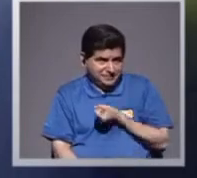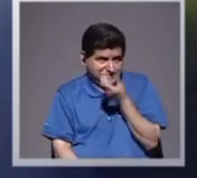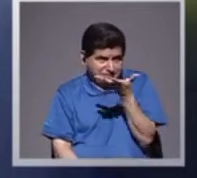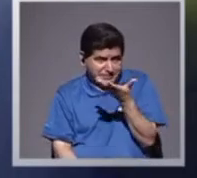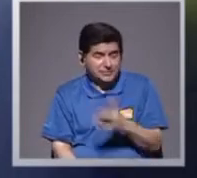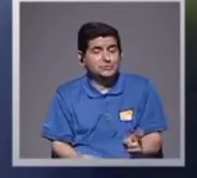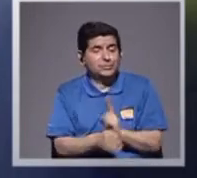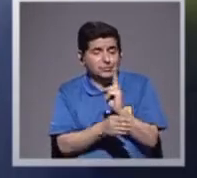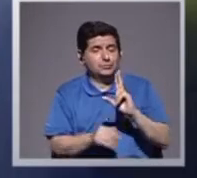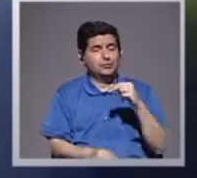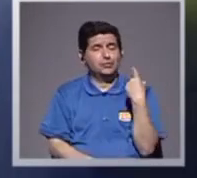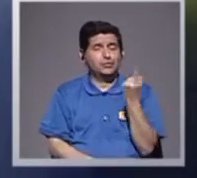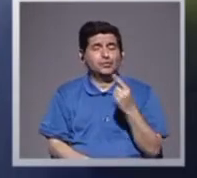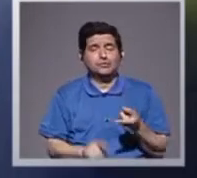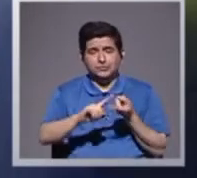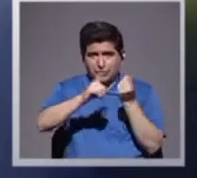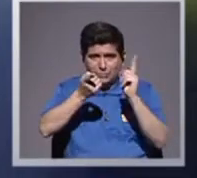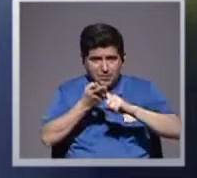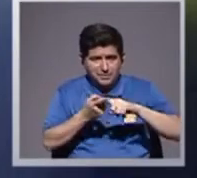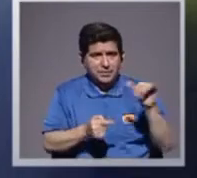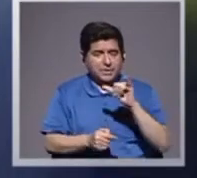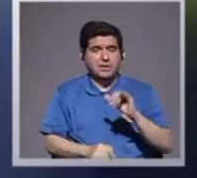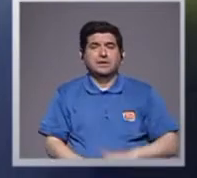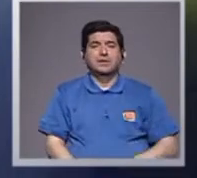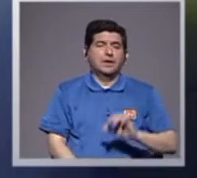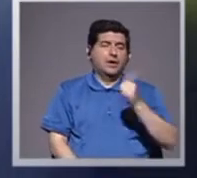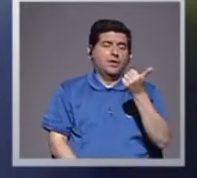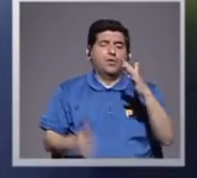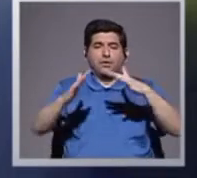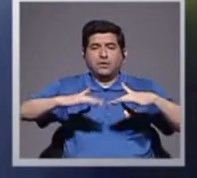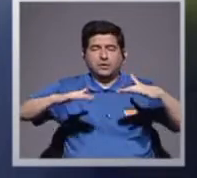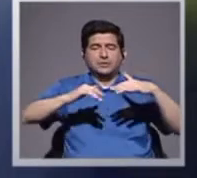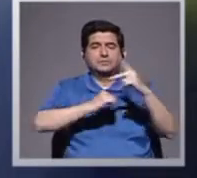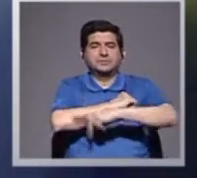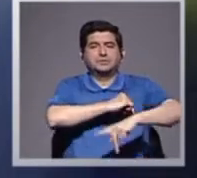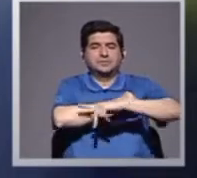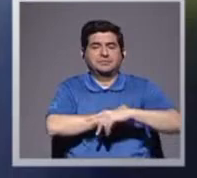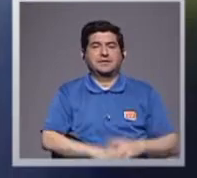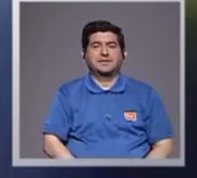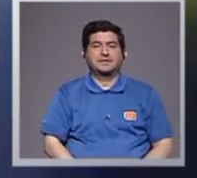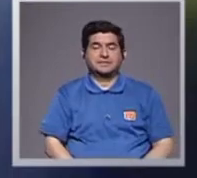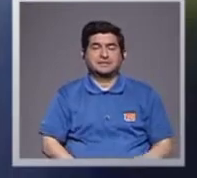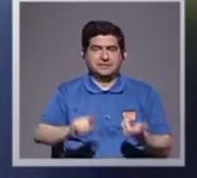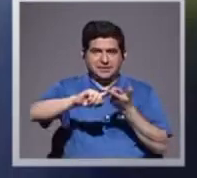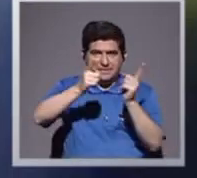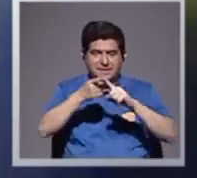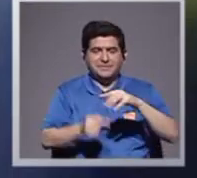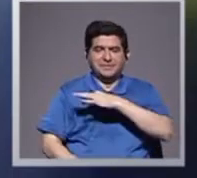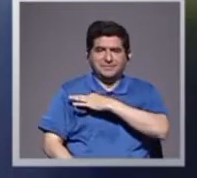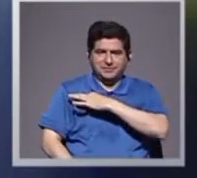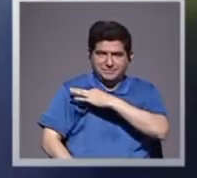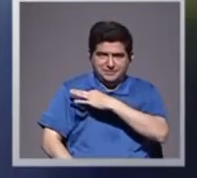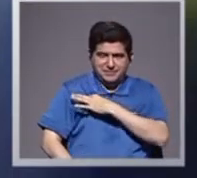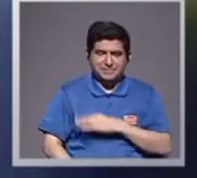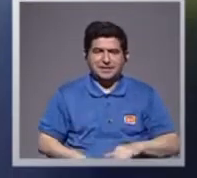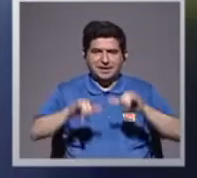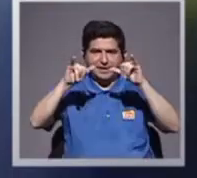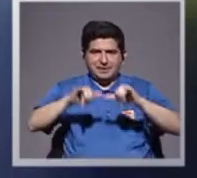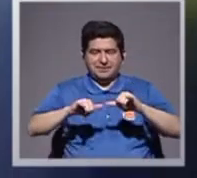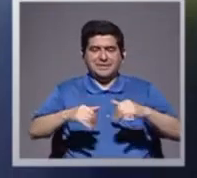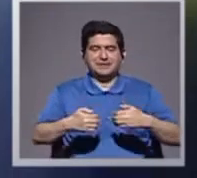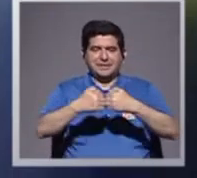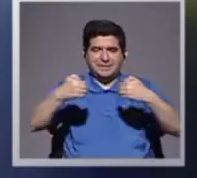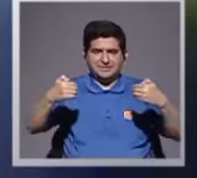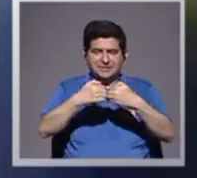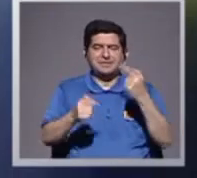sean útiles, no solo para las amigas y amigos, sino para otros ámbitos, país, y a las amigas y amigos, les invitamos, a que mantengan la sana